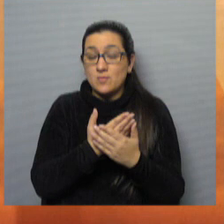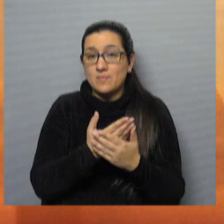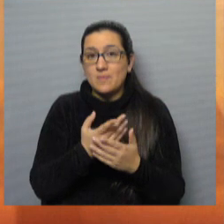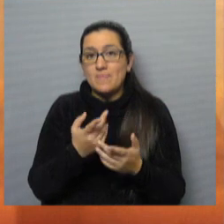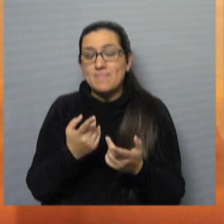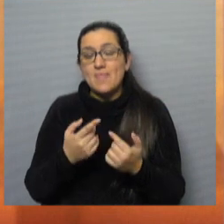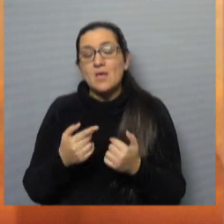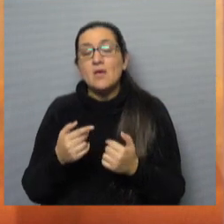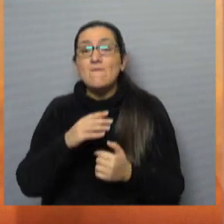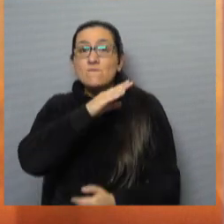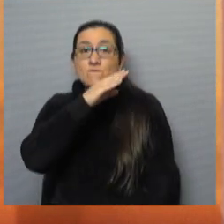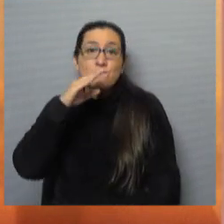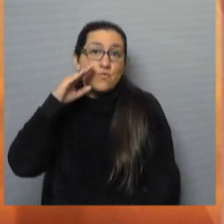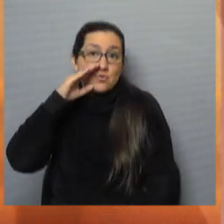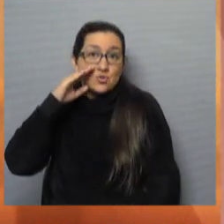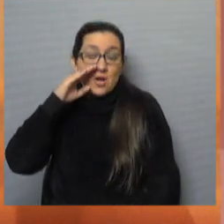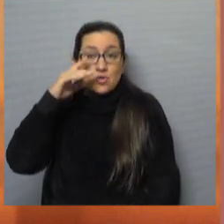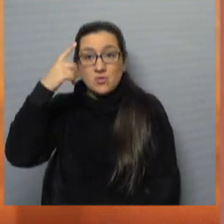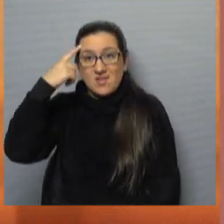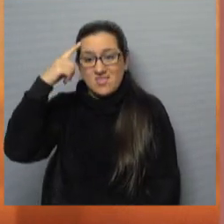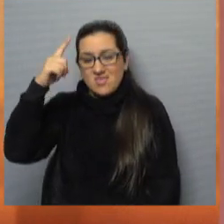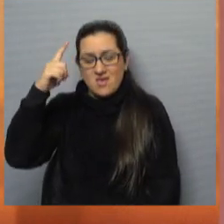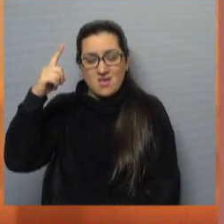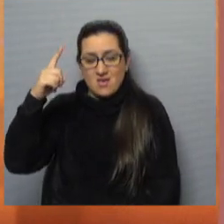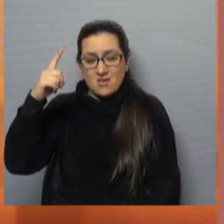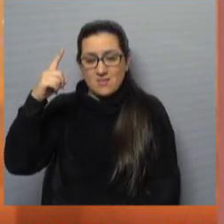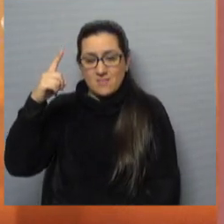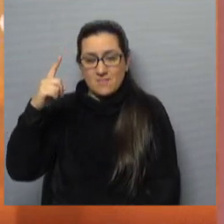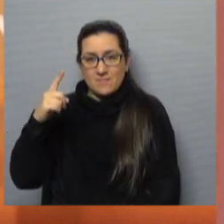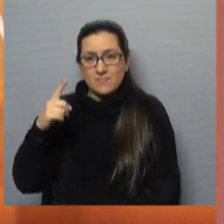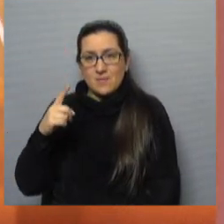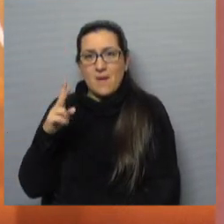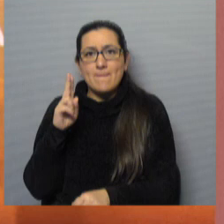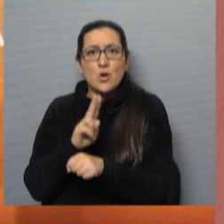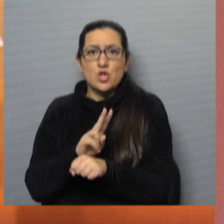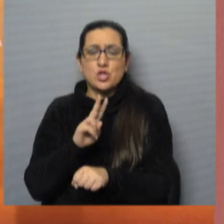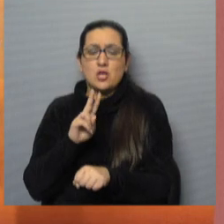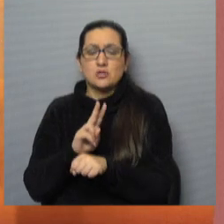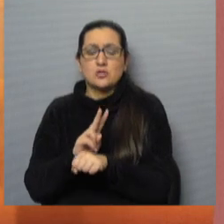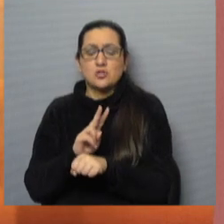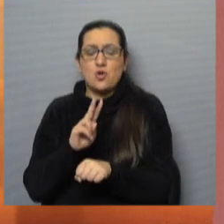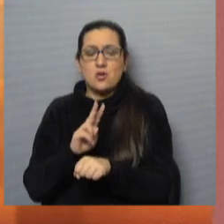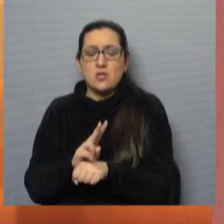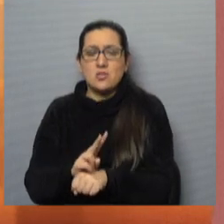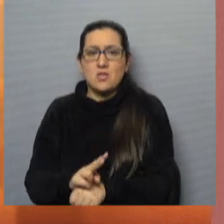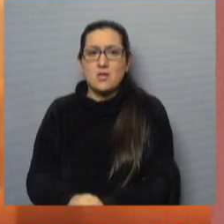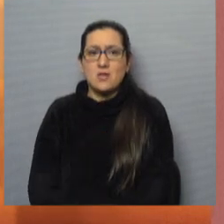tiene una tesitura mucho más proteccionista, mucho más de